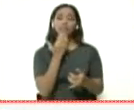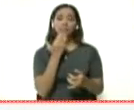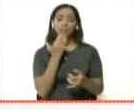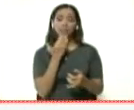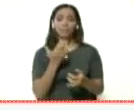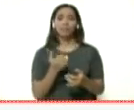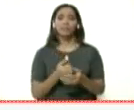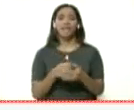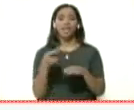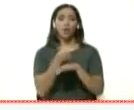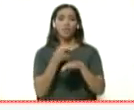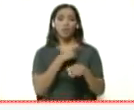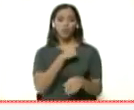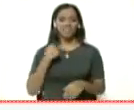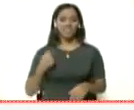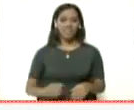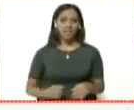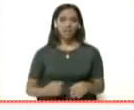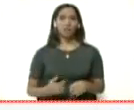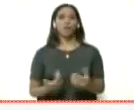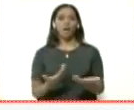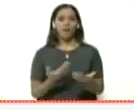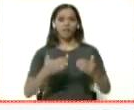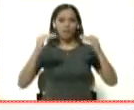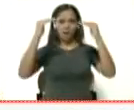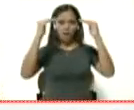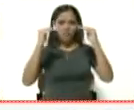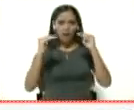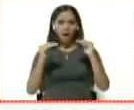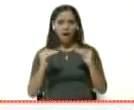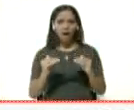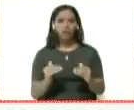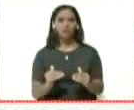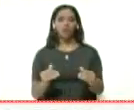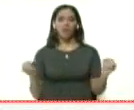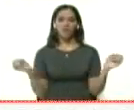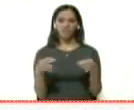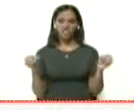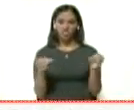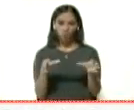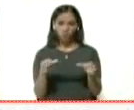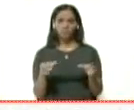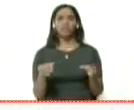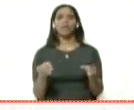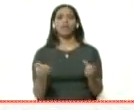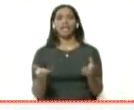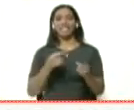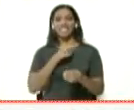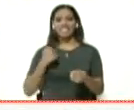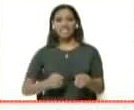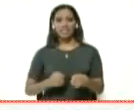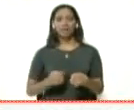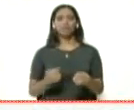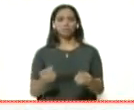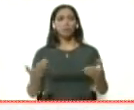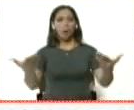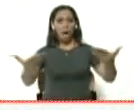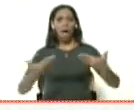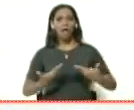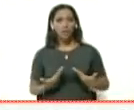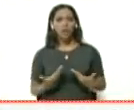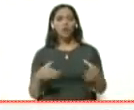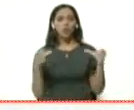el gobierno chino, una vez que ha bajado o ha empezado a controlarse la situación en China, pues nos ha donado un